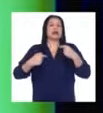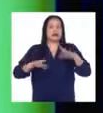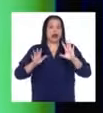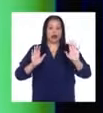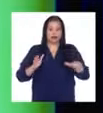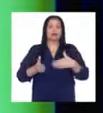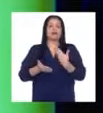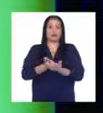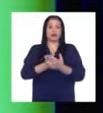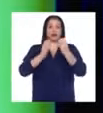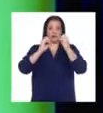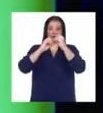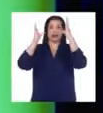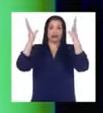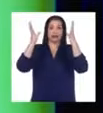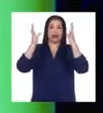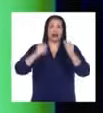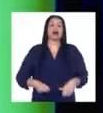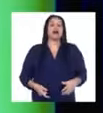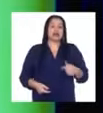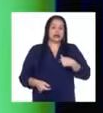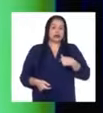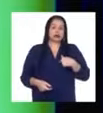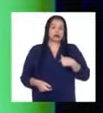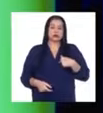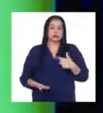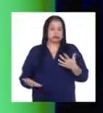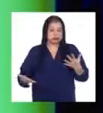día en que tenía que aceptar la realidad.